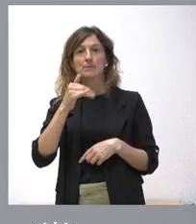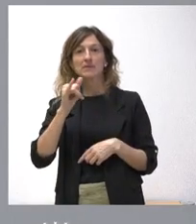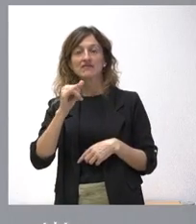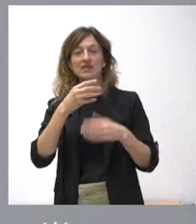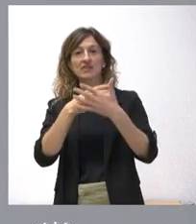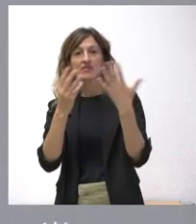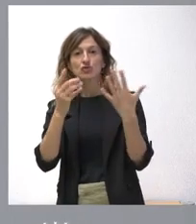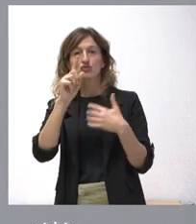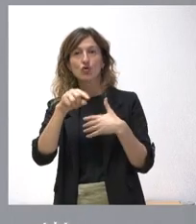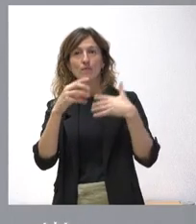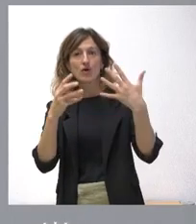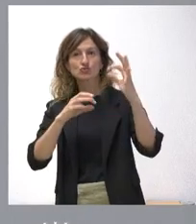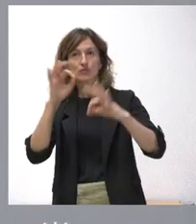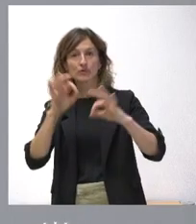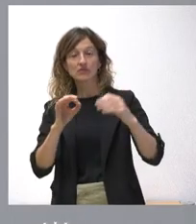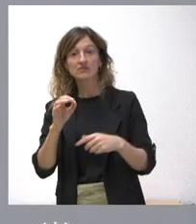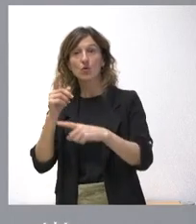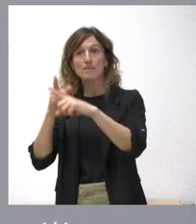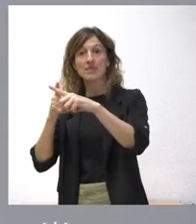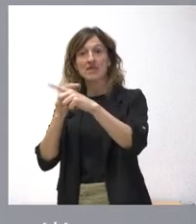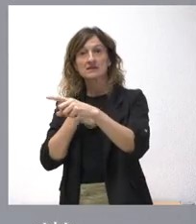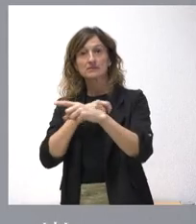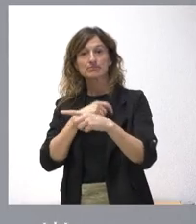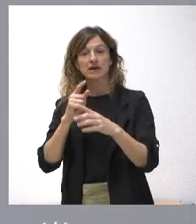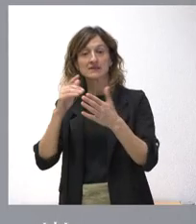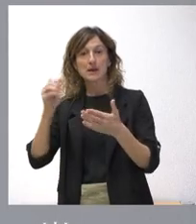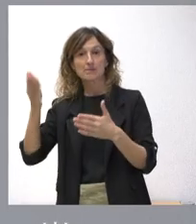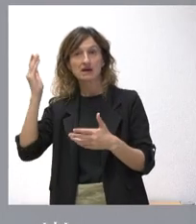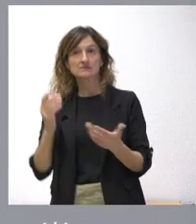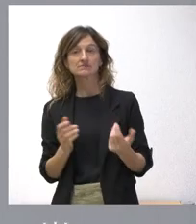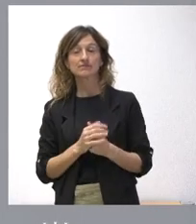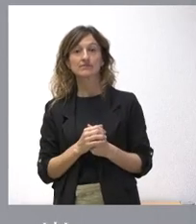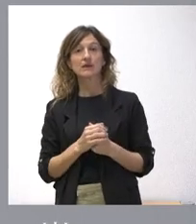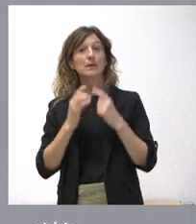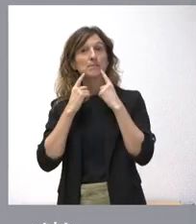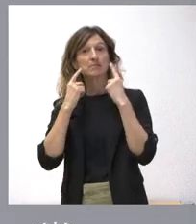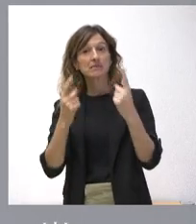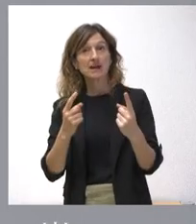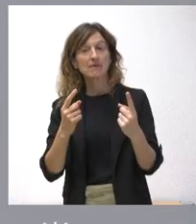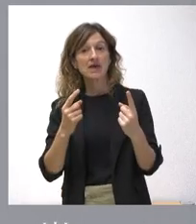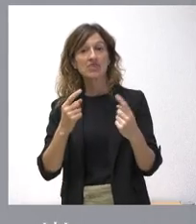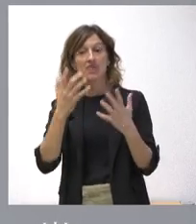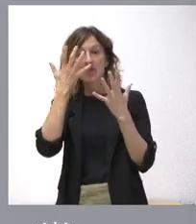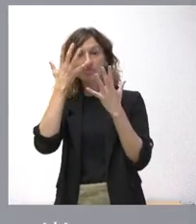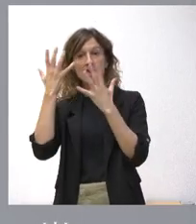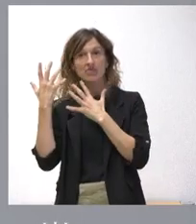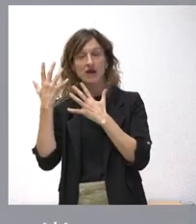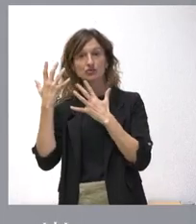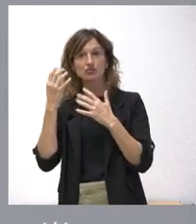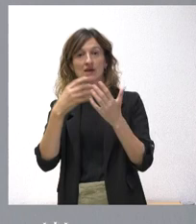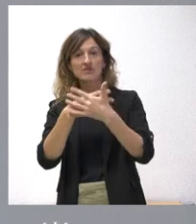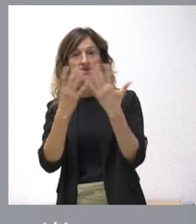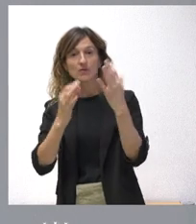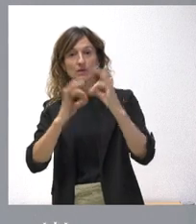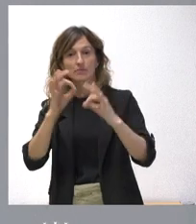,8%, frente a la media española del 21,9%. Por tanto, por primera vez en los últimos diez años nos situamos por debajo del 19